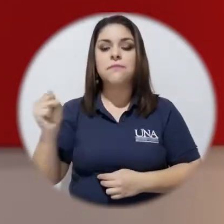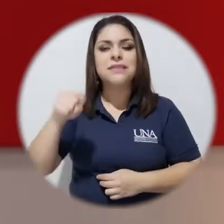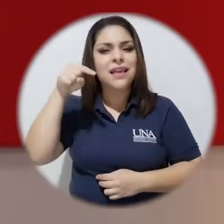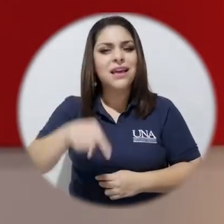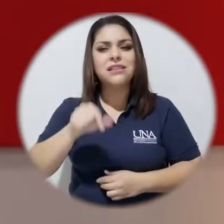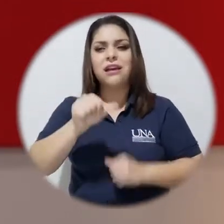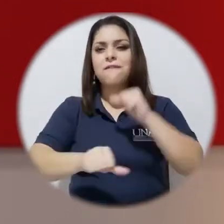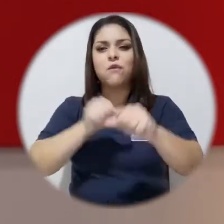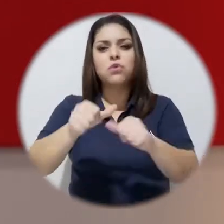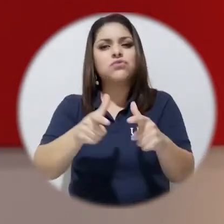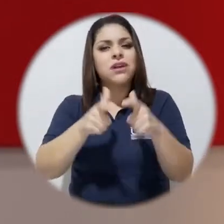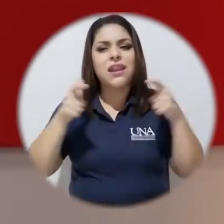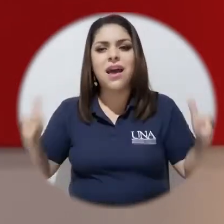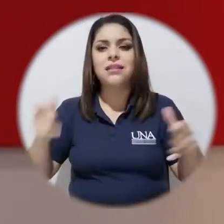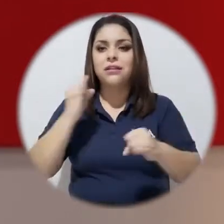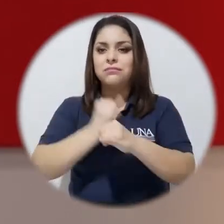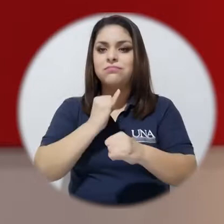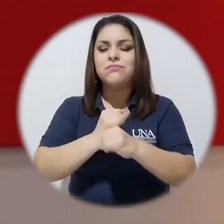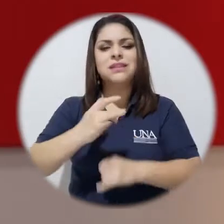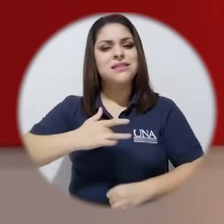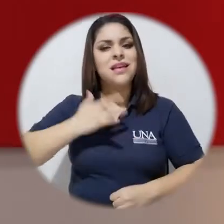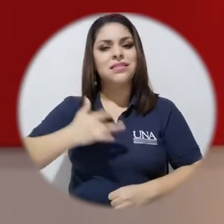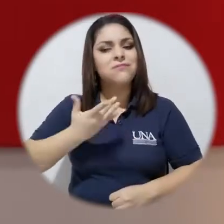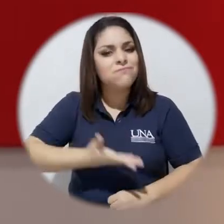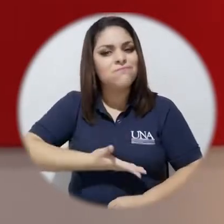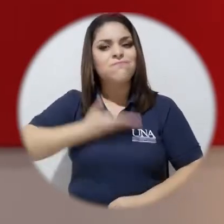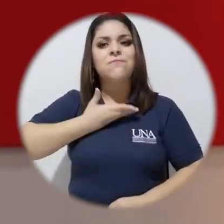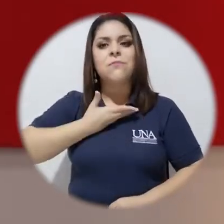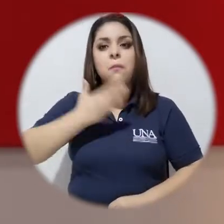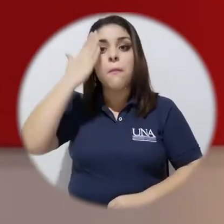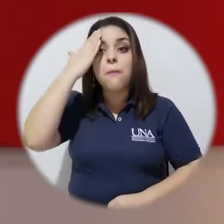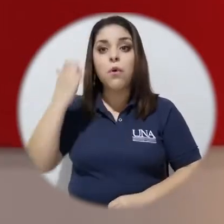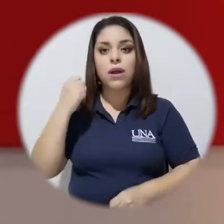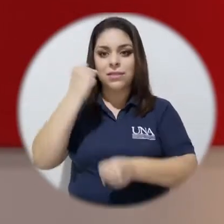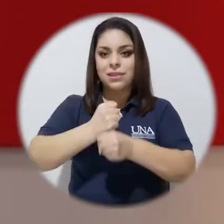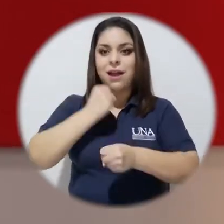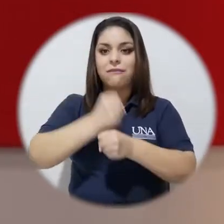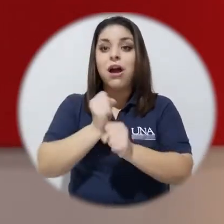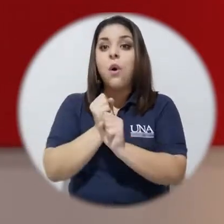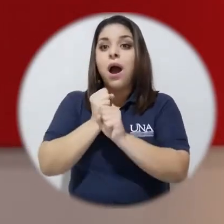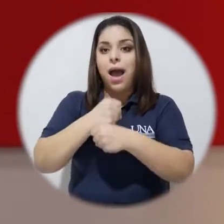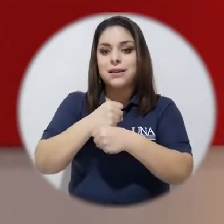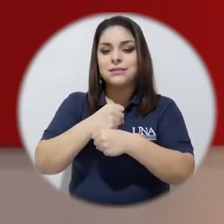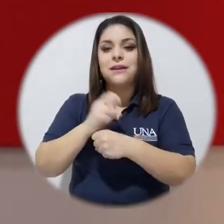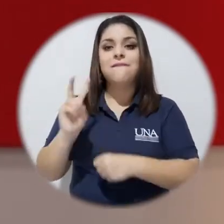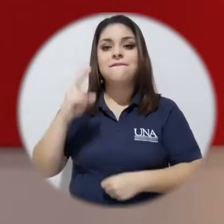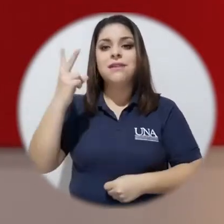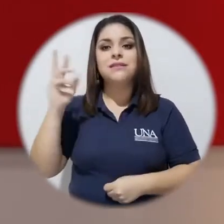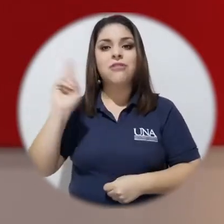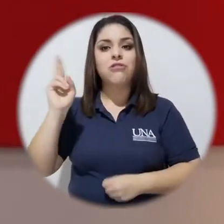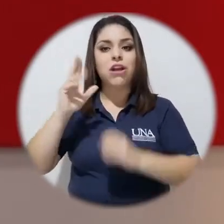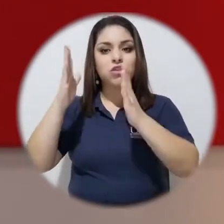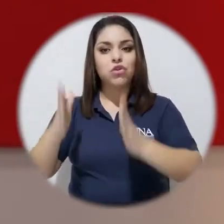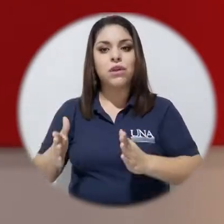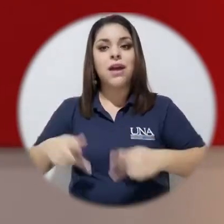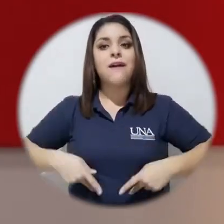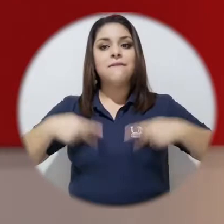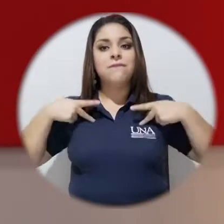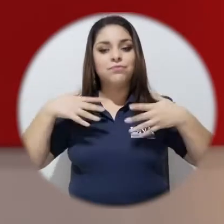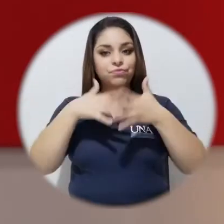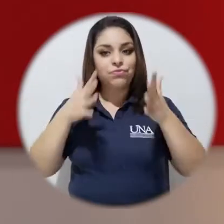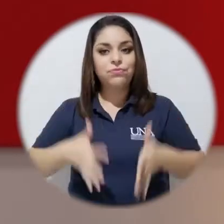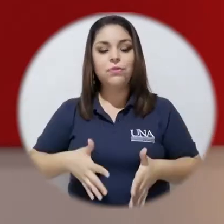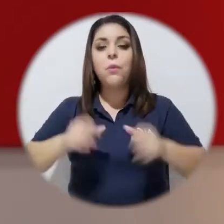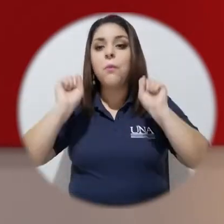un gran esfuerzo institucional del cual nos sentimos sumamente orgullosos sobre todo el trabajo que ha estado haciendo la Vicerrectoría de Vida Estudiantil para